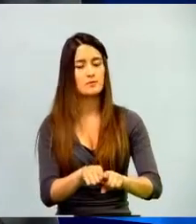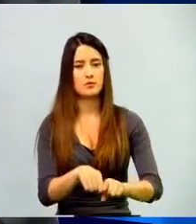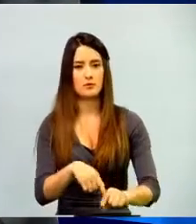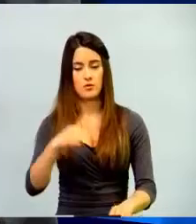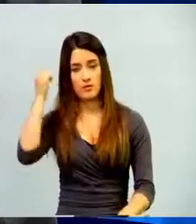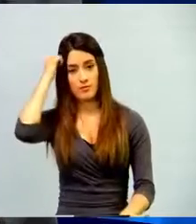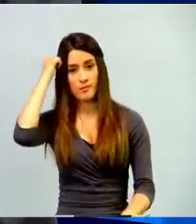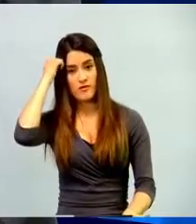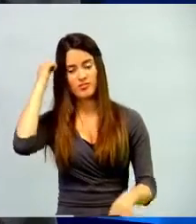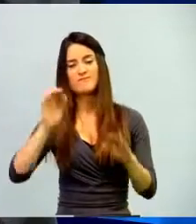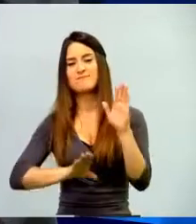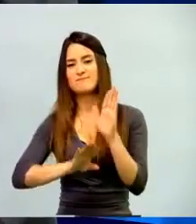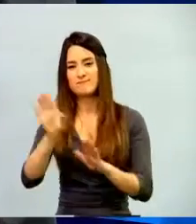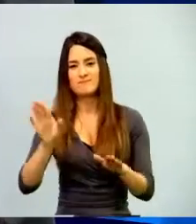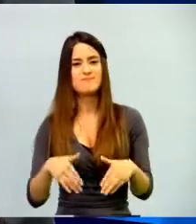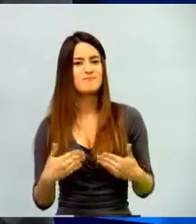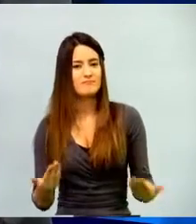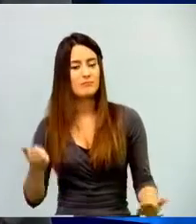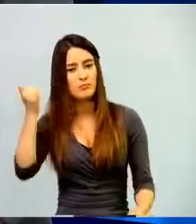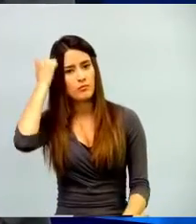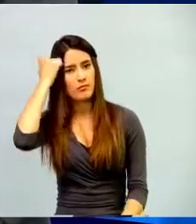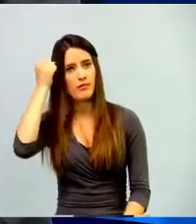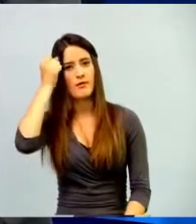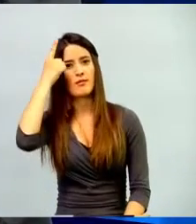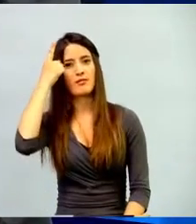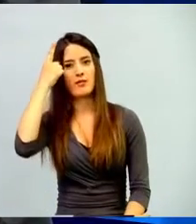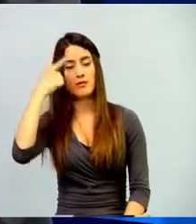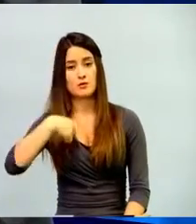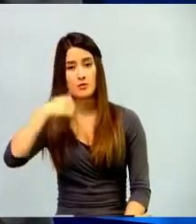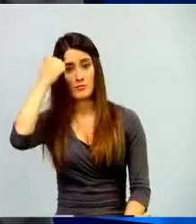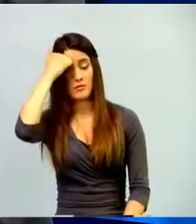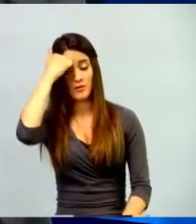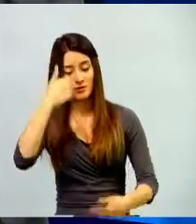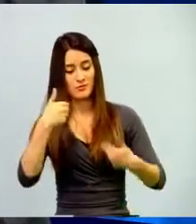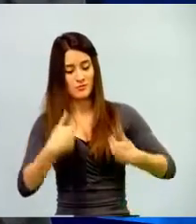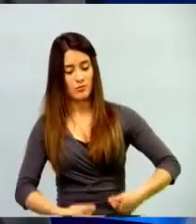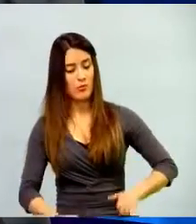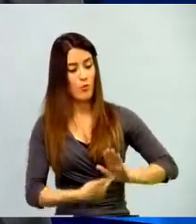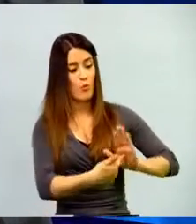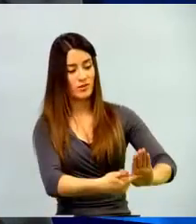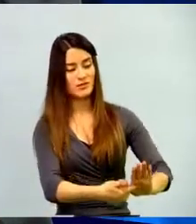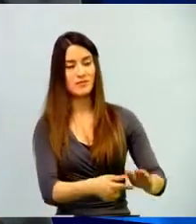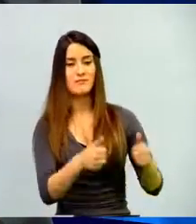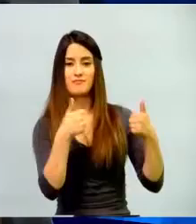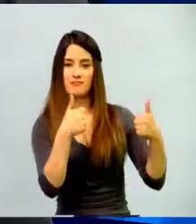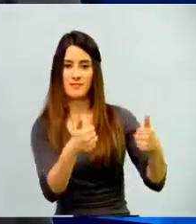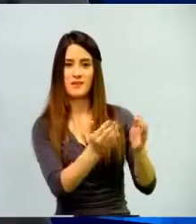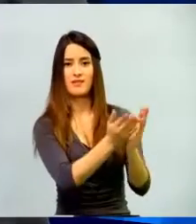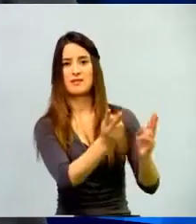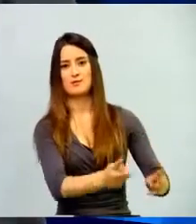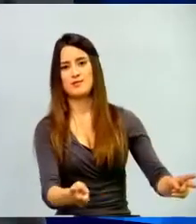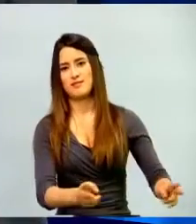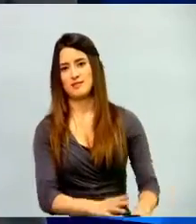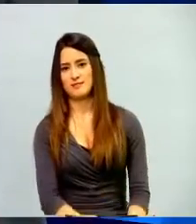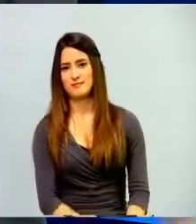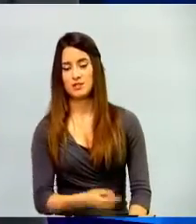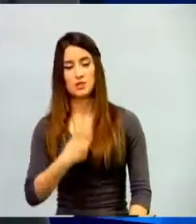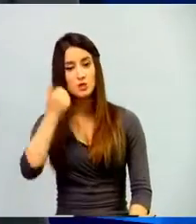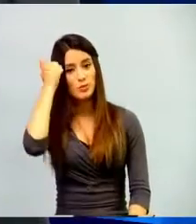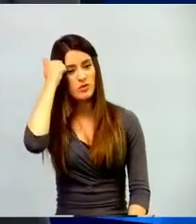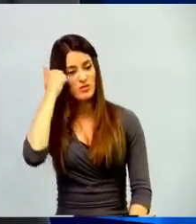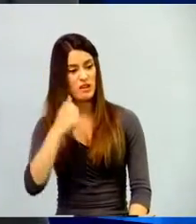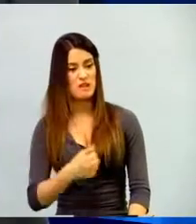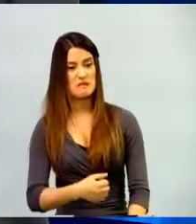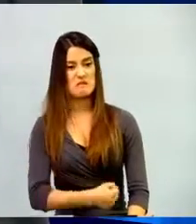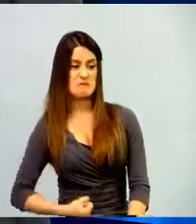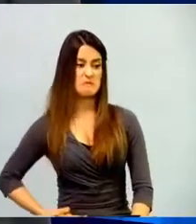necesario ser buenas personas con nuestros estudiantes. Si nosotros somos buenas personas con nuestros estudiantes, ellos van a querer jugar en nuestro